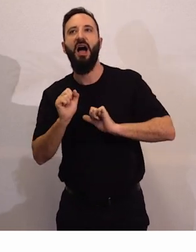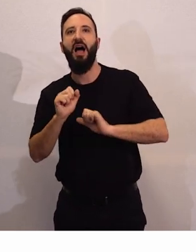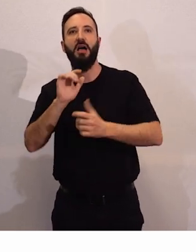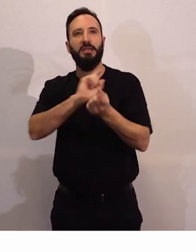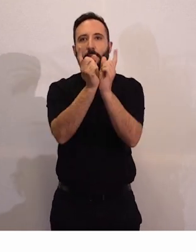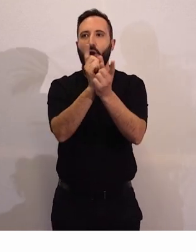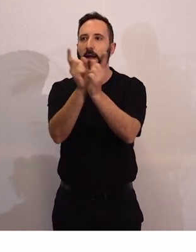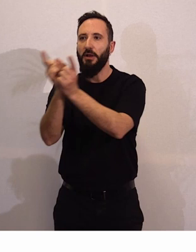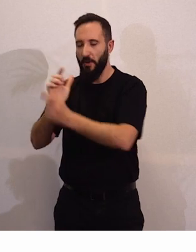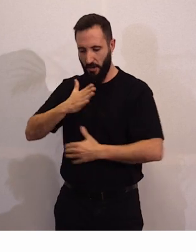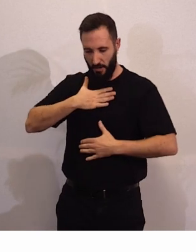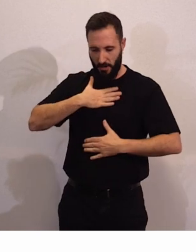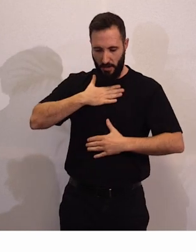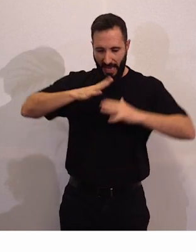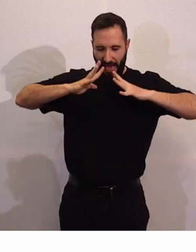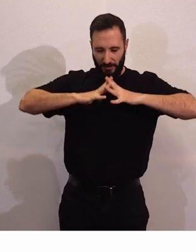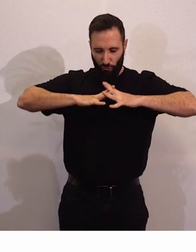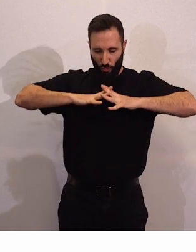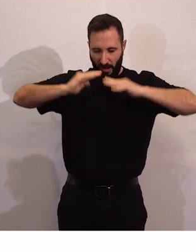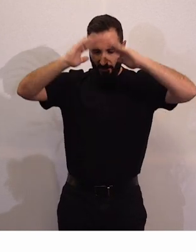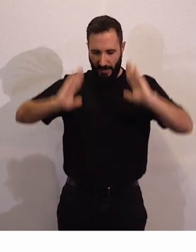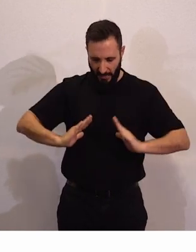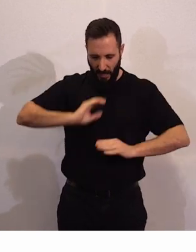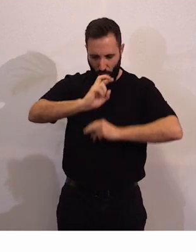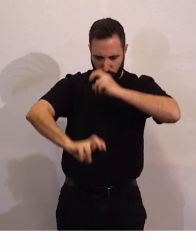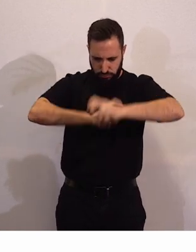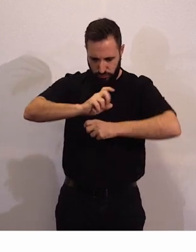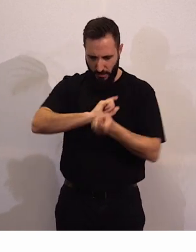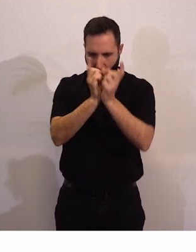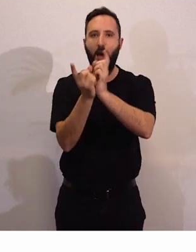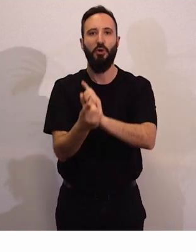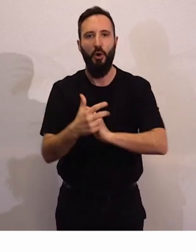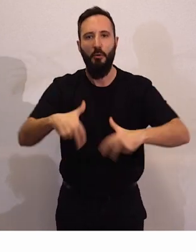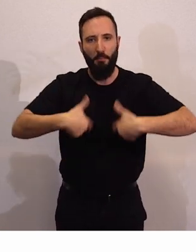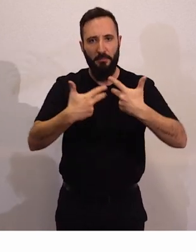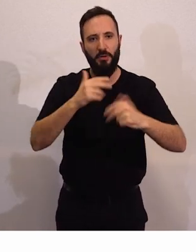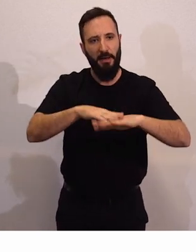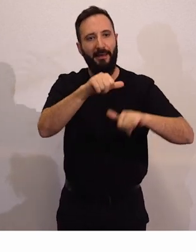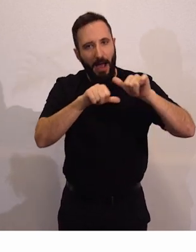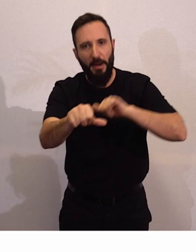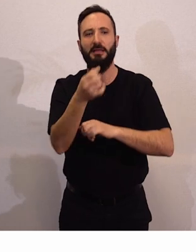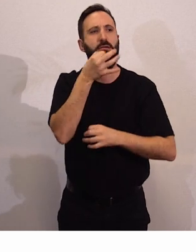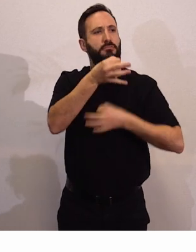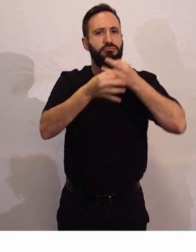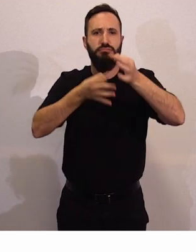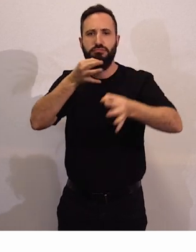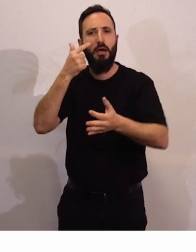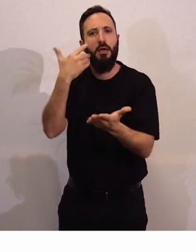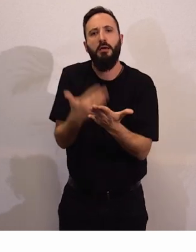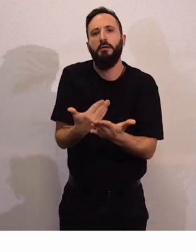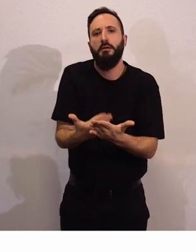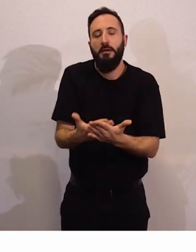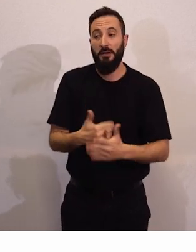esos cambios en mis propias estructuras. Por tanto, bueno, pues yo feliz feliz